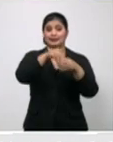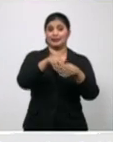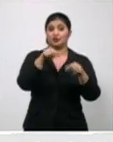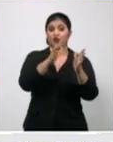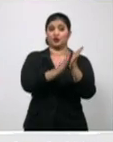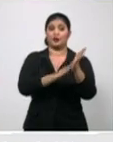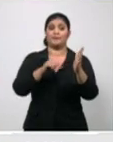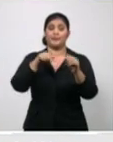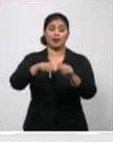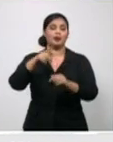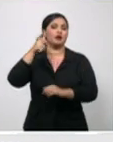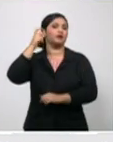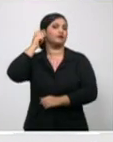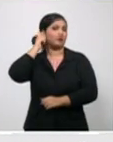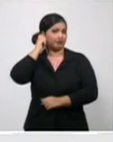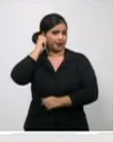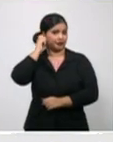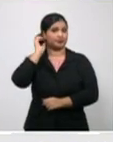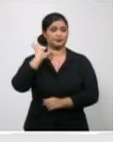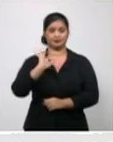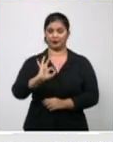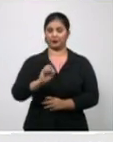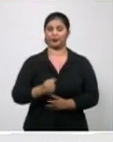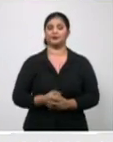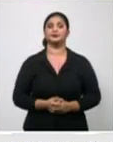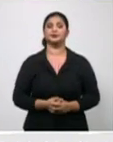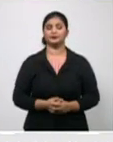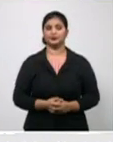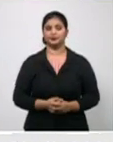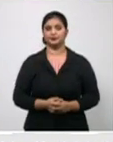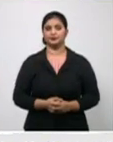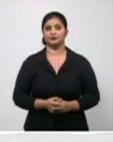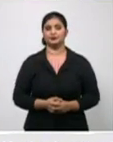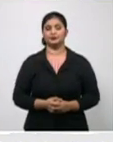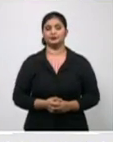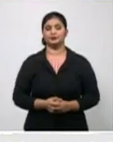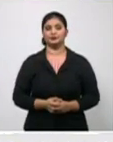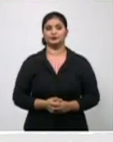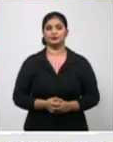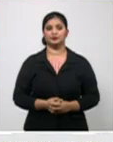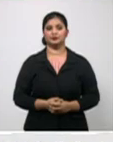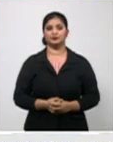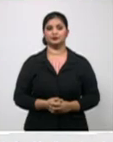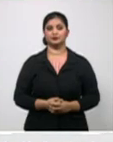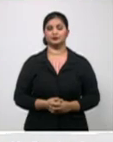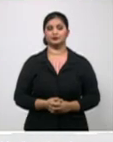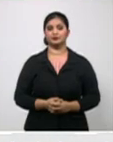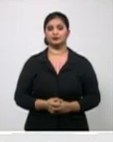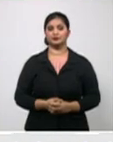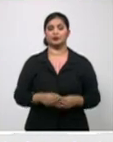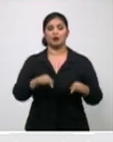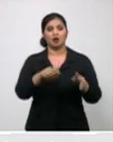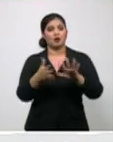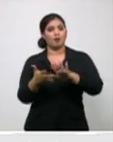o rebrote, como se le quiera llamar a los incrementos que se producen, que han sido de 799.